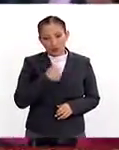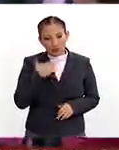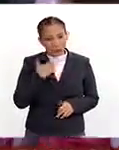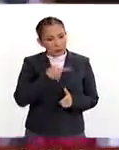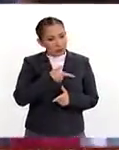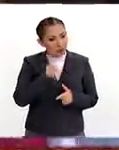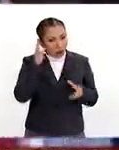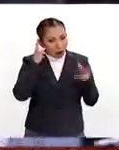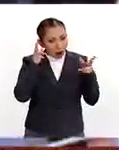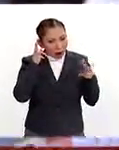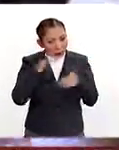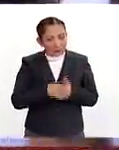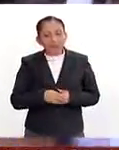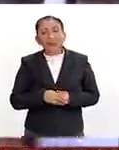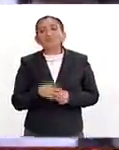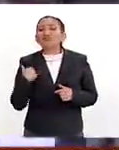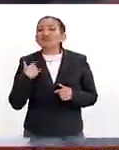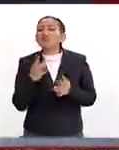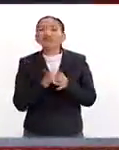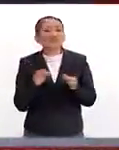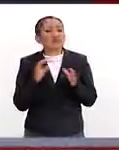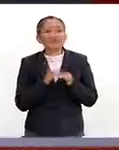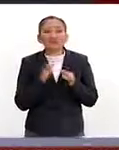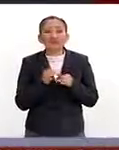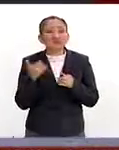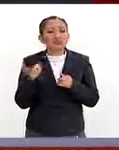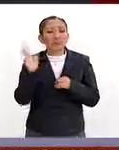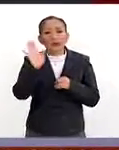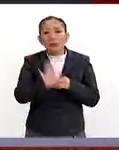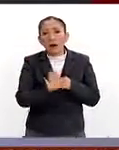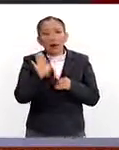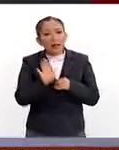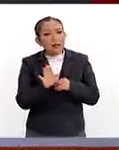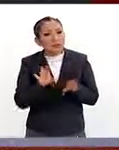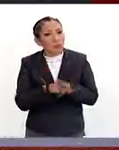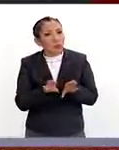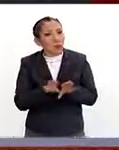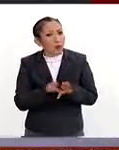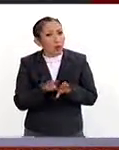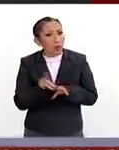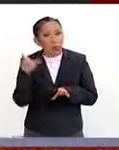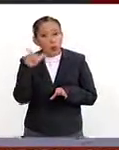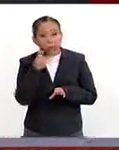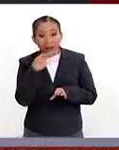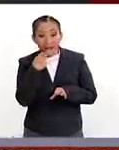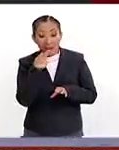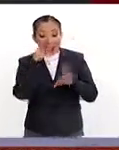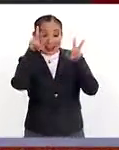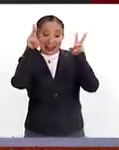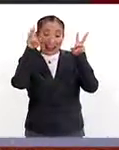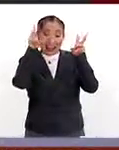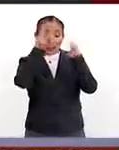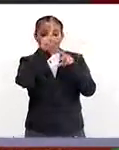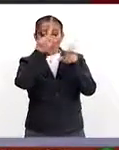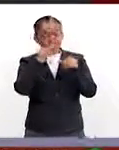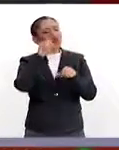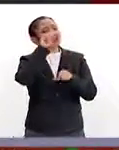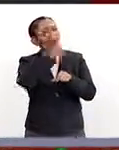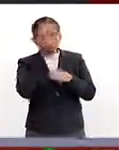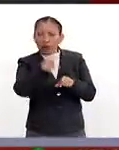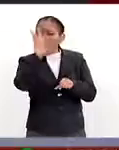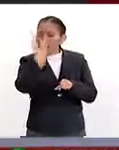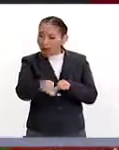siempre, mucho gusto saludarte. Explícanos, Edelmiro, parecería que cuando se habla de paz todo mundo diría sí,